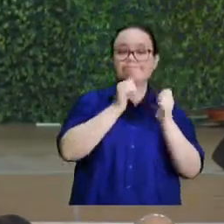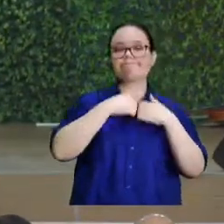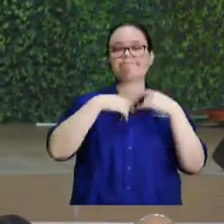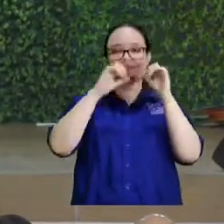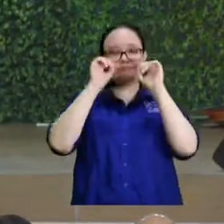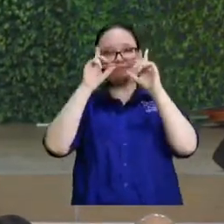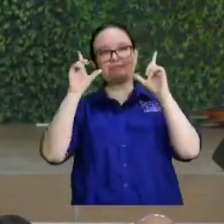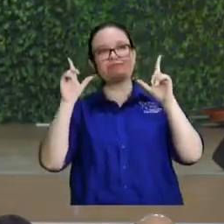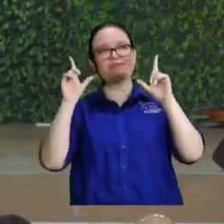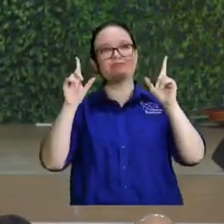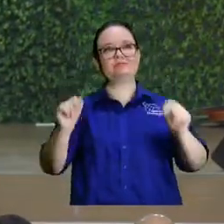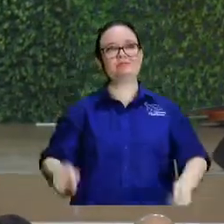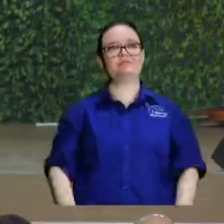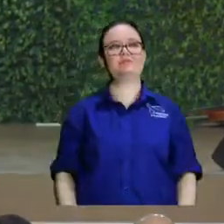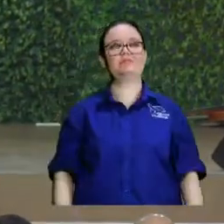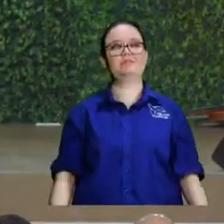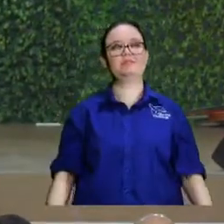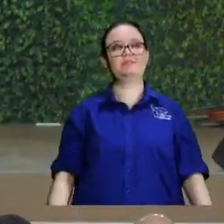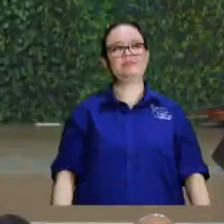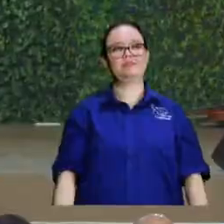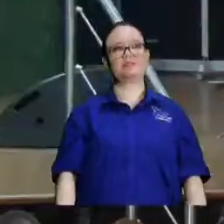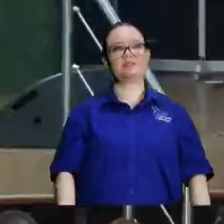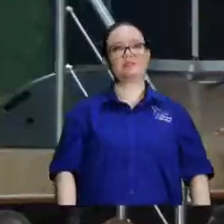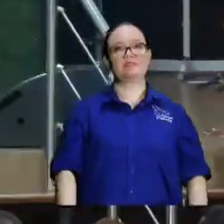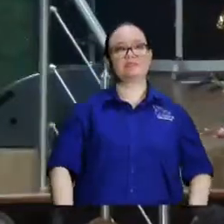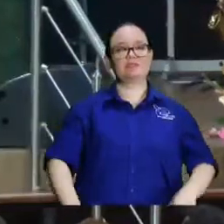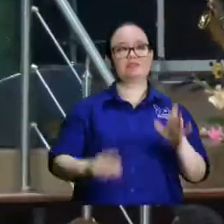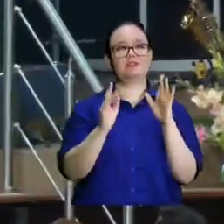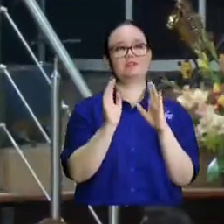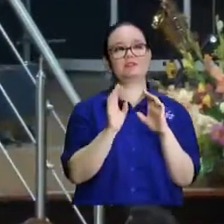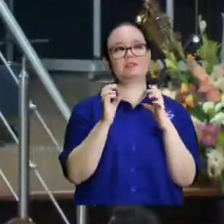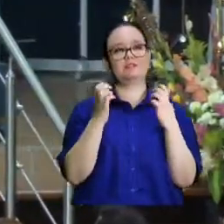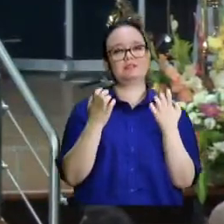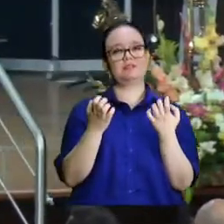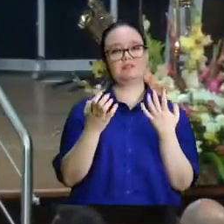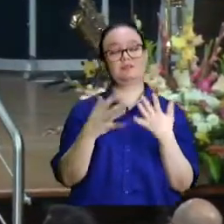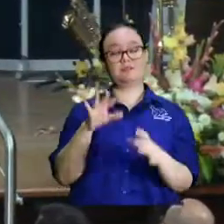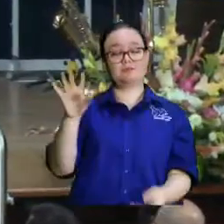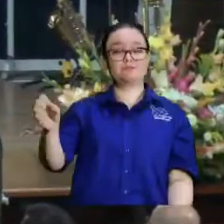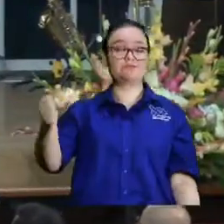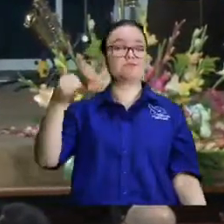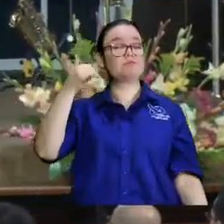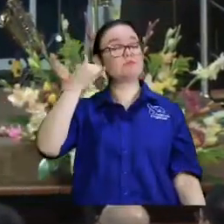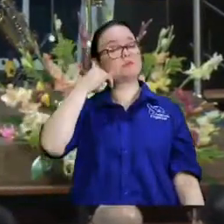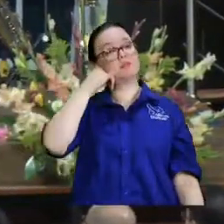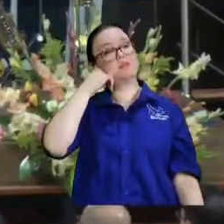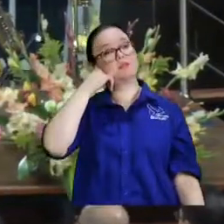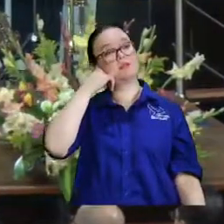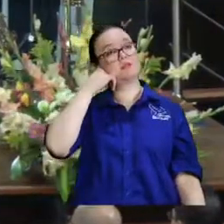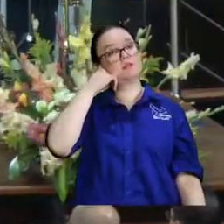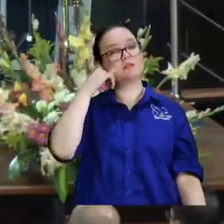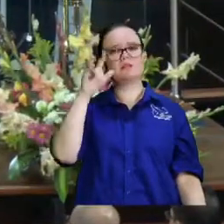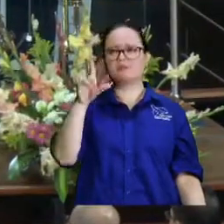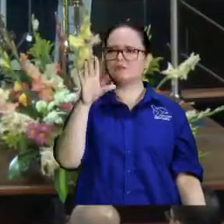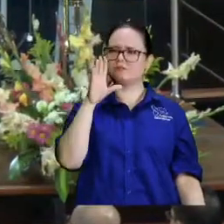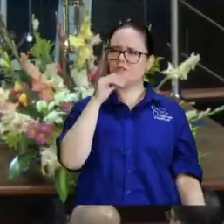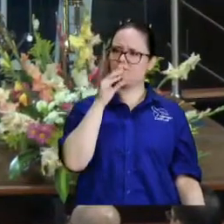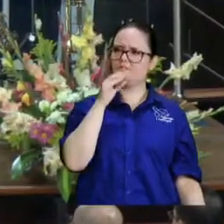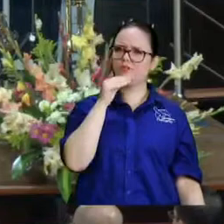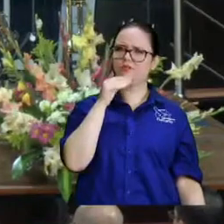sabía que yo estaba en ese hotel excepto el hermano Billy debe ser Billy y dije agarré el teléfono y era una persona que yo no conocía